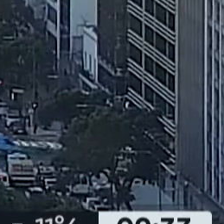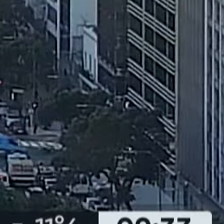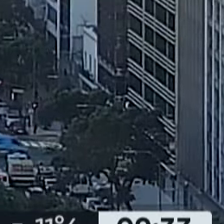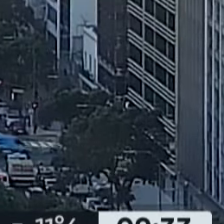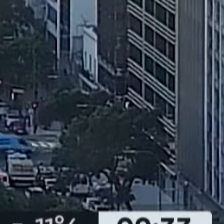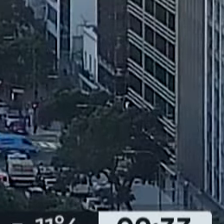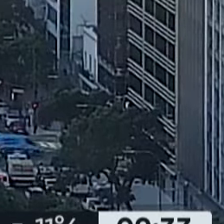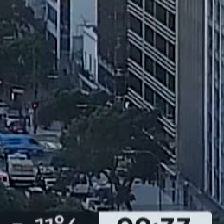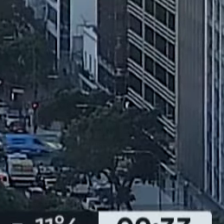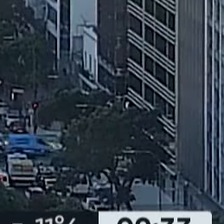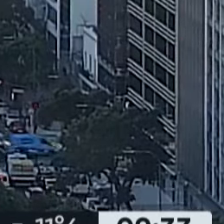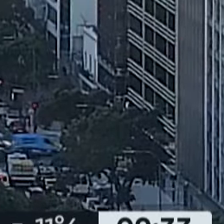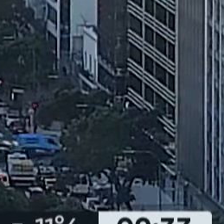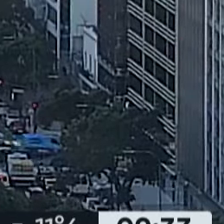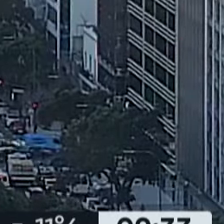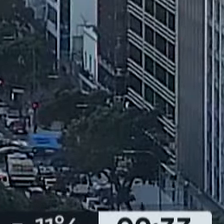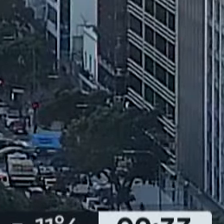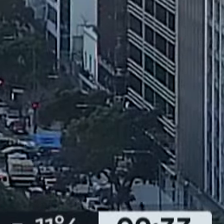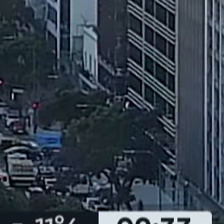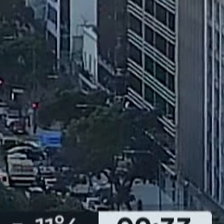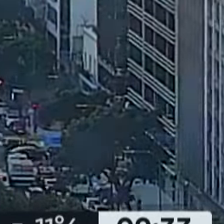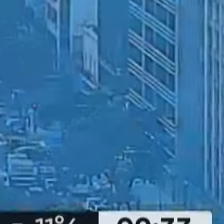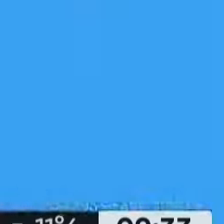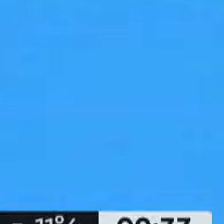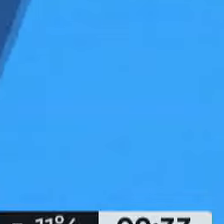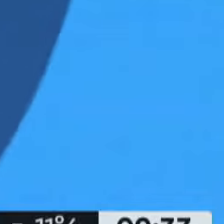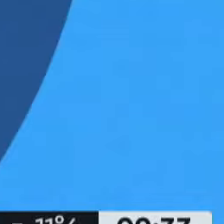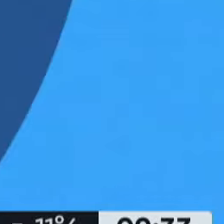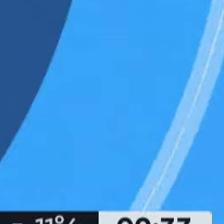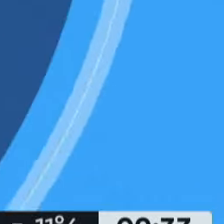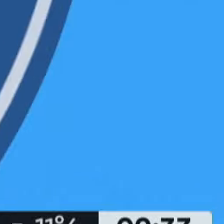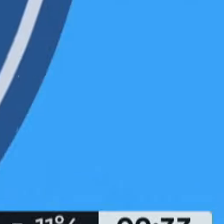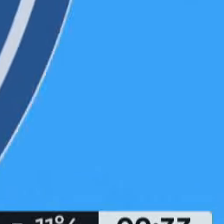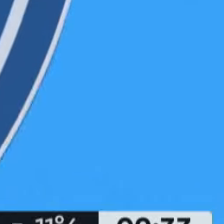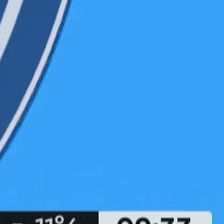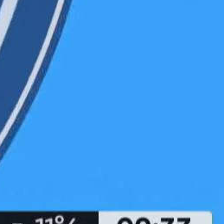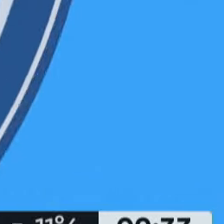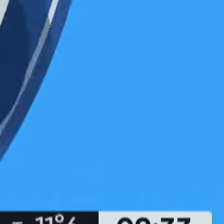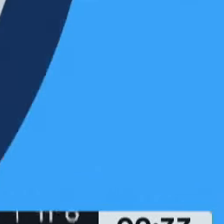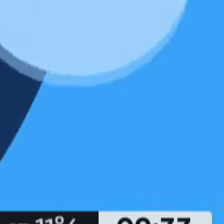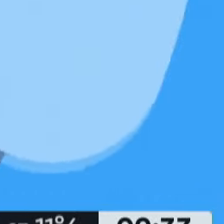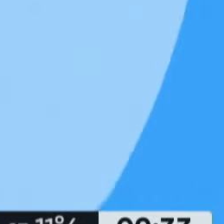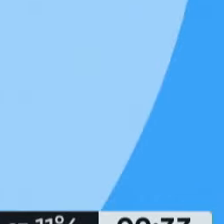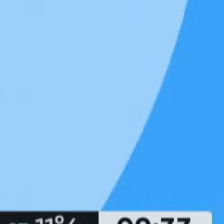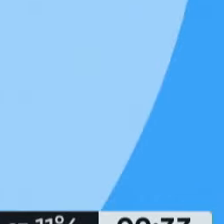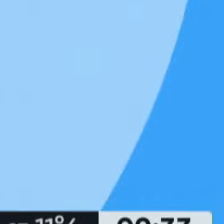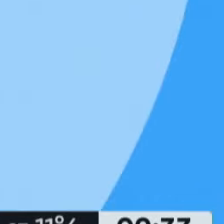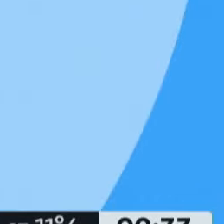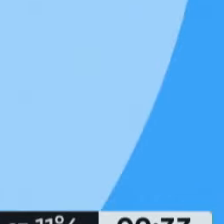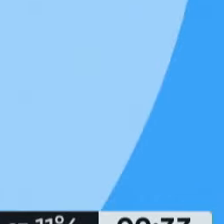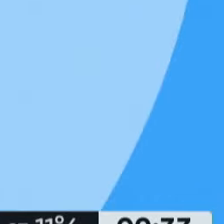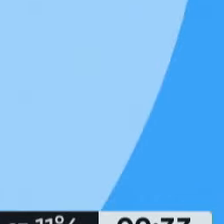invierno me alcanzó sin gamula, será por eso que hoy estamos aquí, no hay